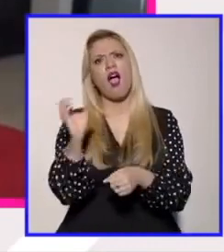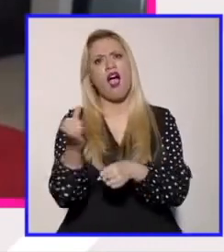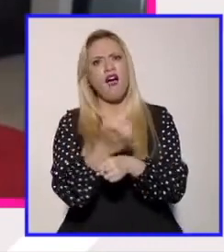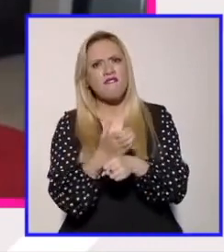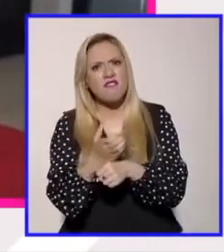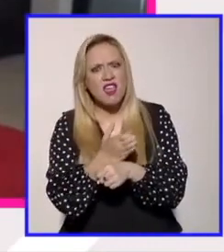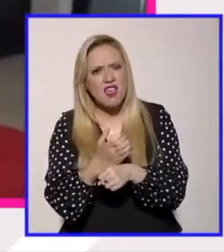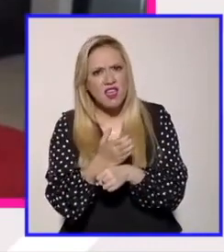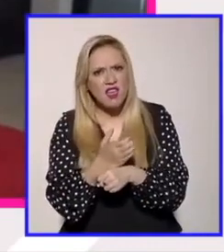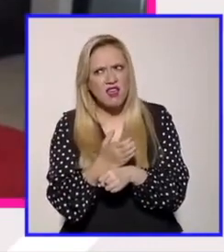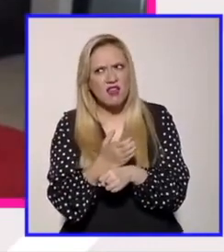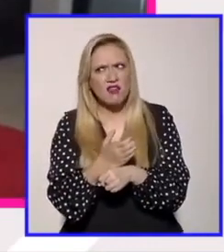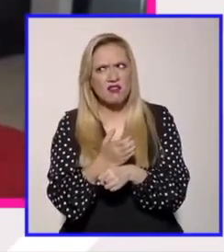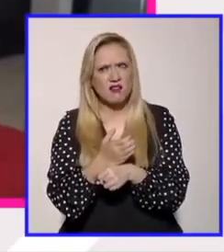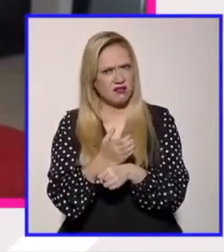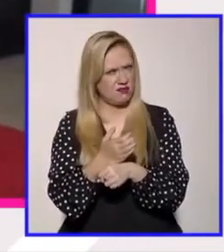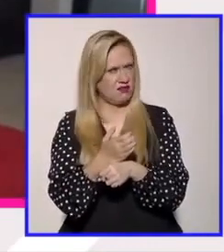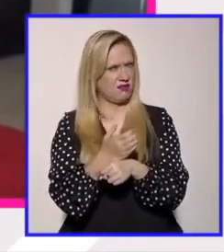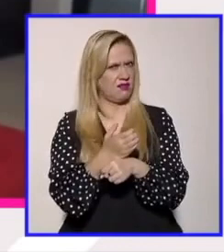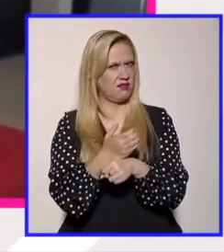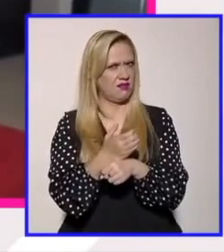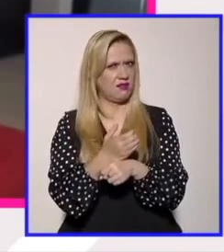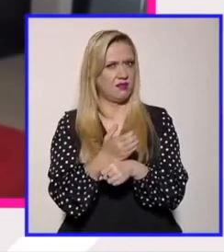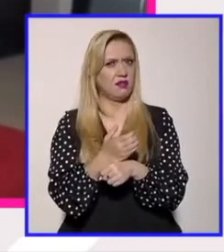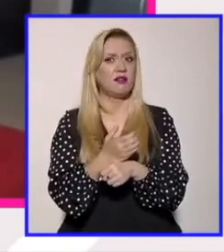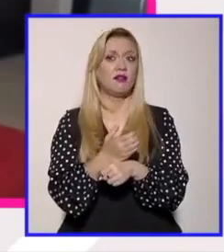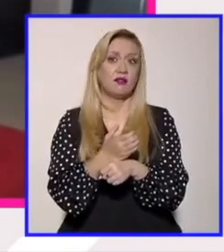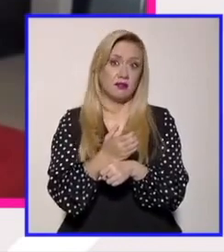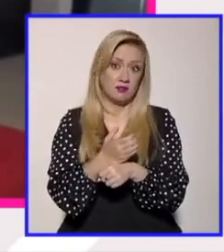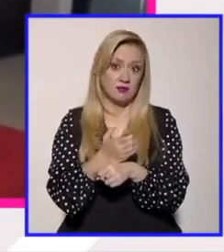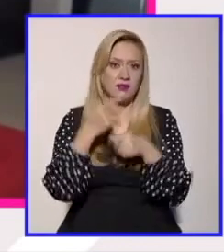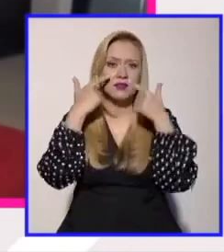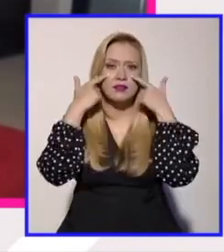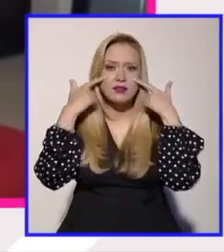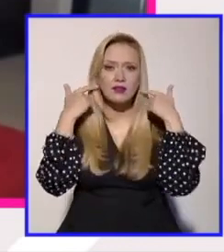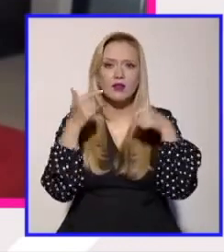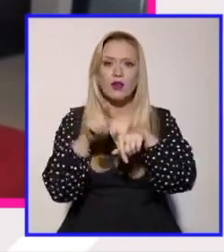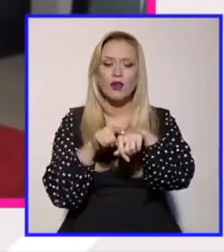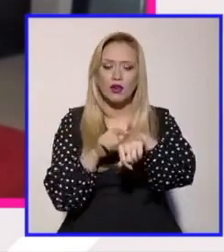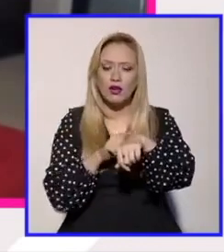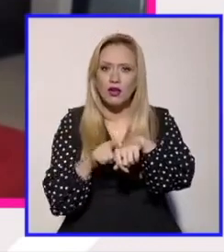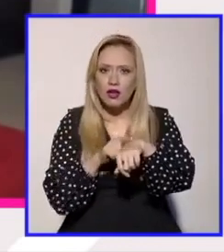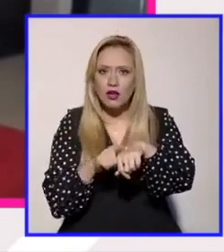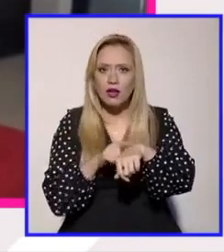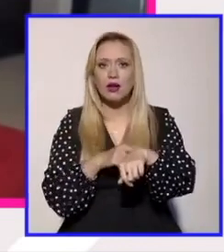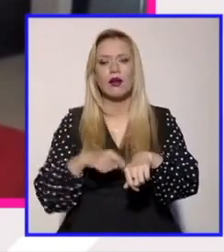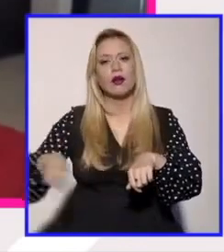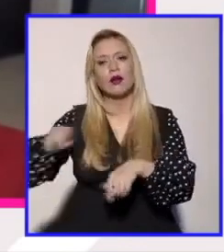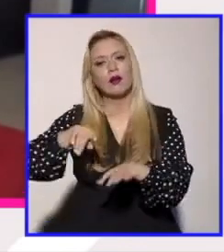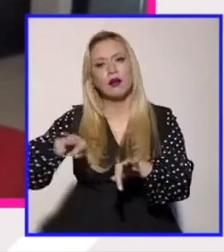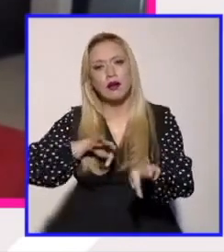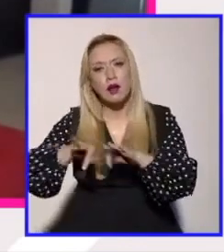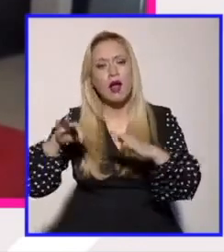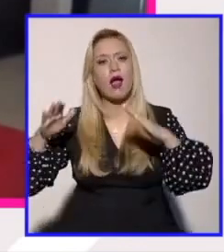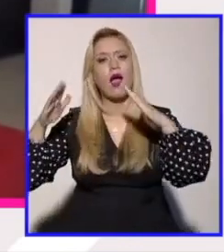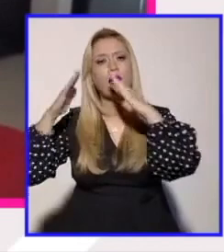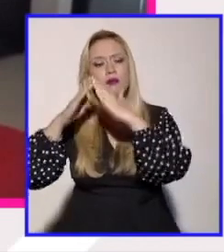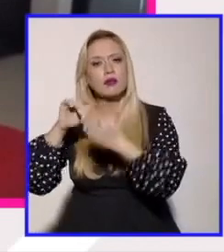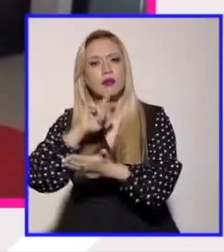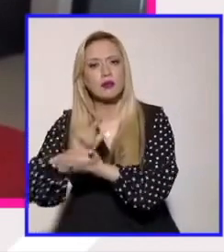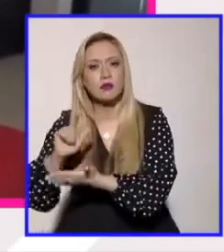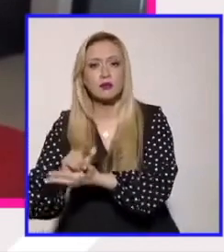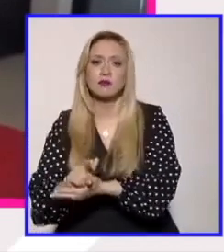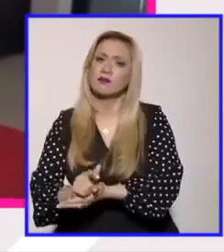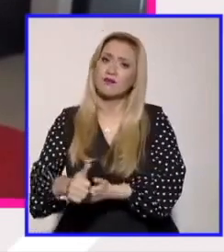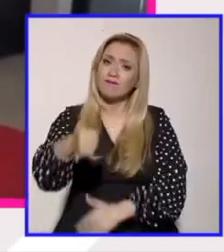también hay que hablar de todo esto de lo racializado y también tenemos que hablar de trabajadores sexuales de paso en el caso que me encanta que